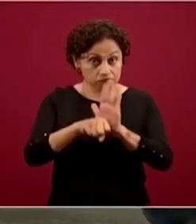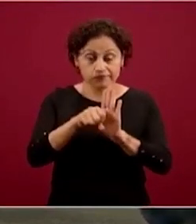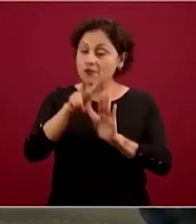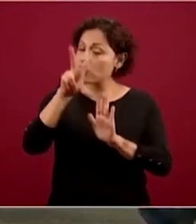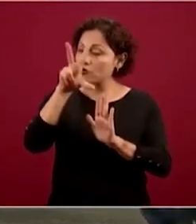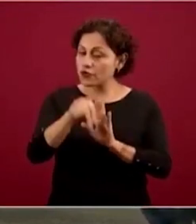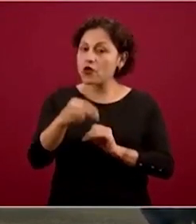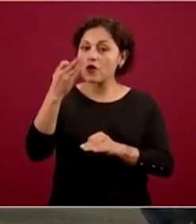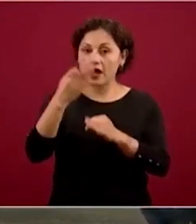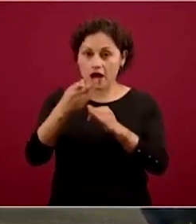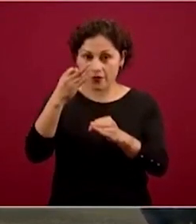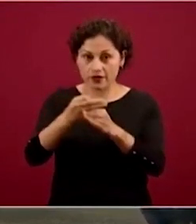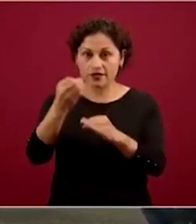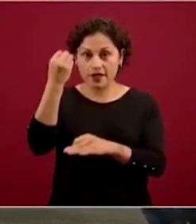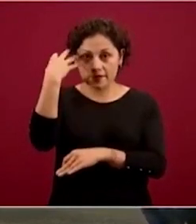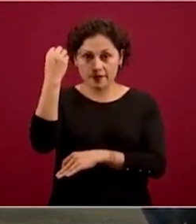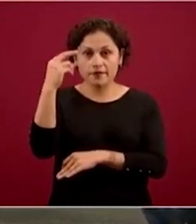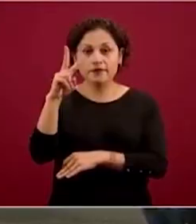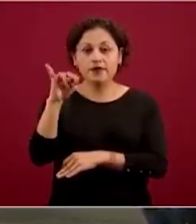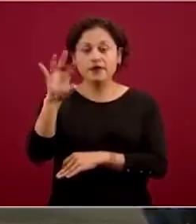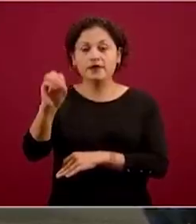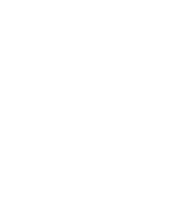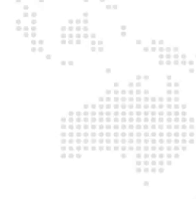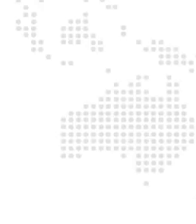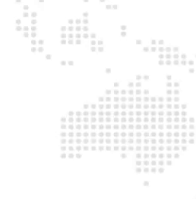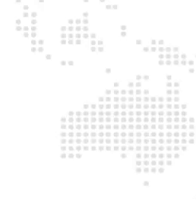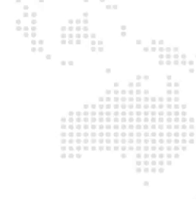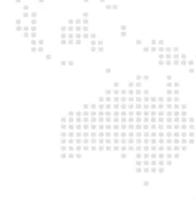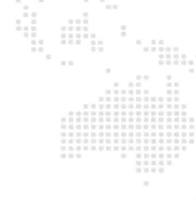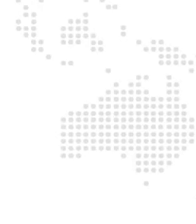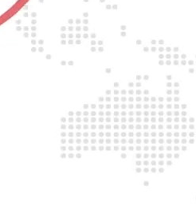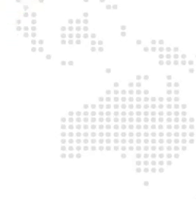aeropuerto. Gracias por la efectividad de esa comunicación.